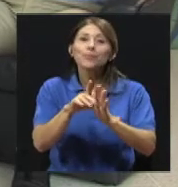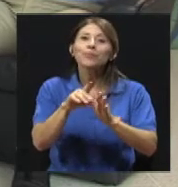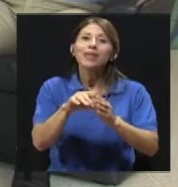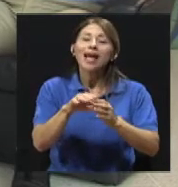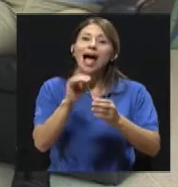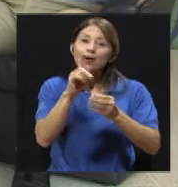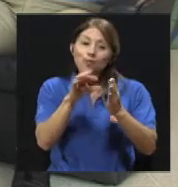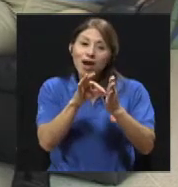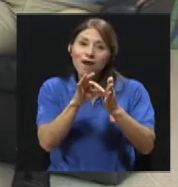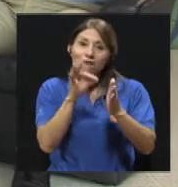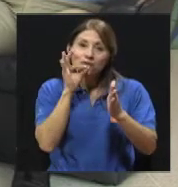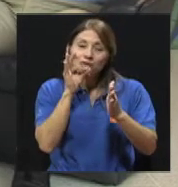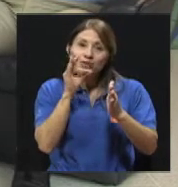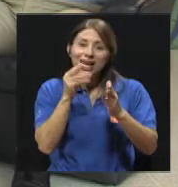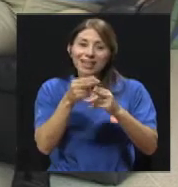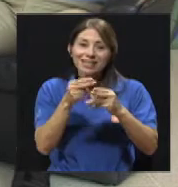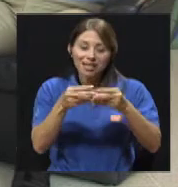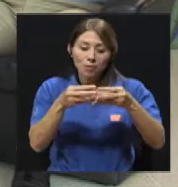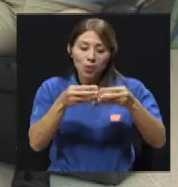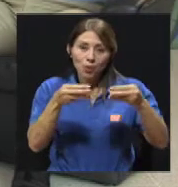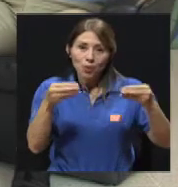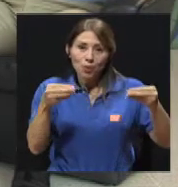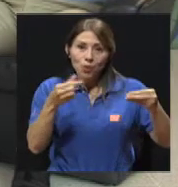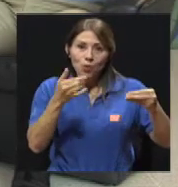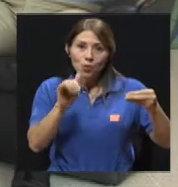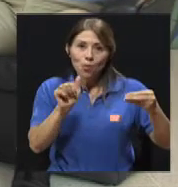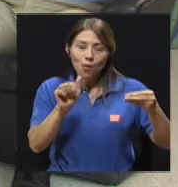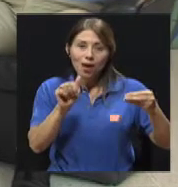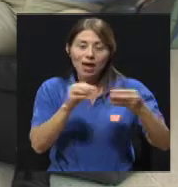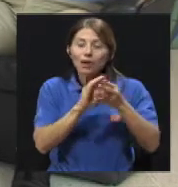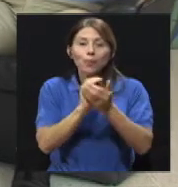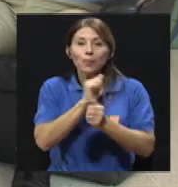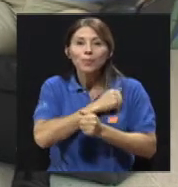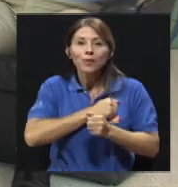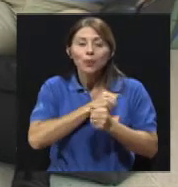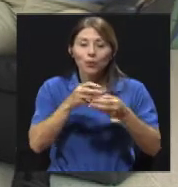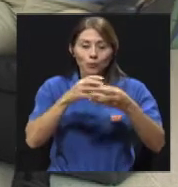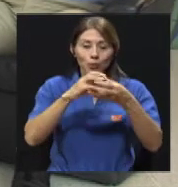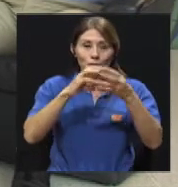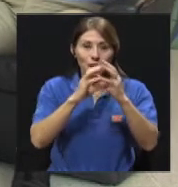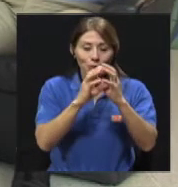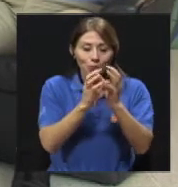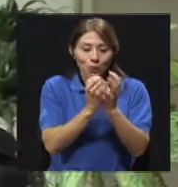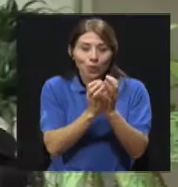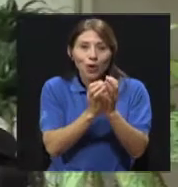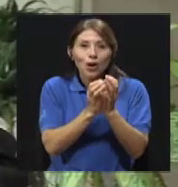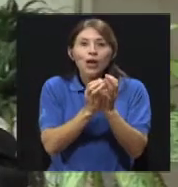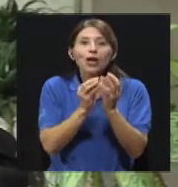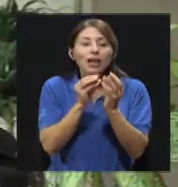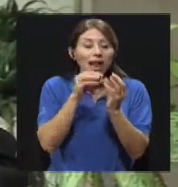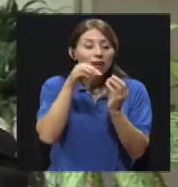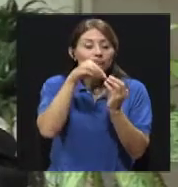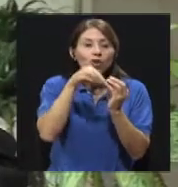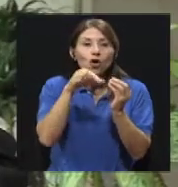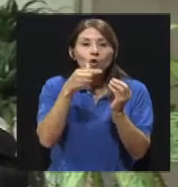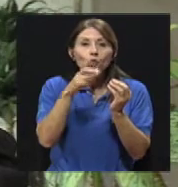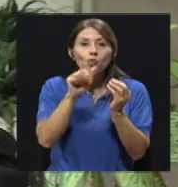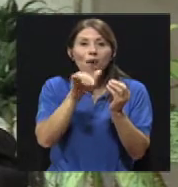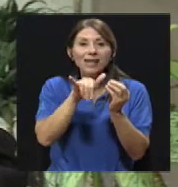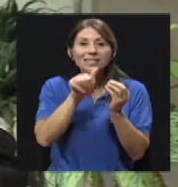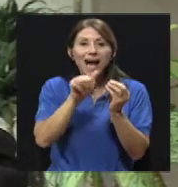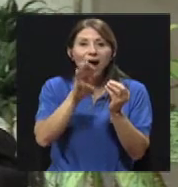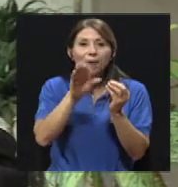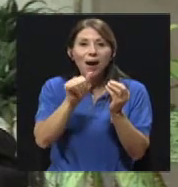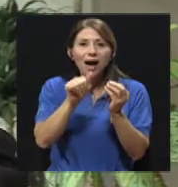en el pensamiento popular, es una causante frecuente de apendicitis aguda. Que las semillas se van al apéndice